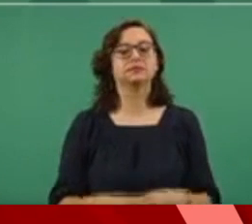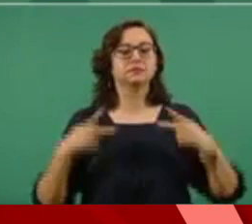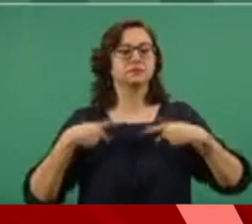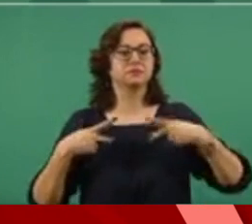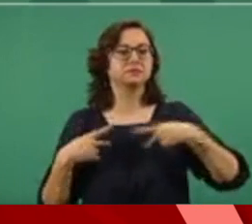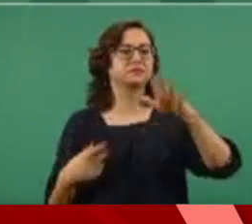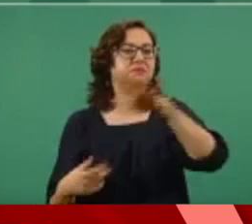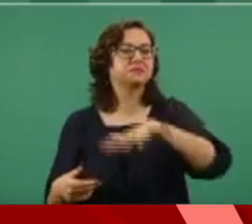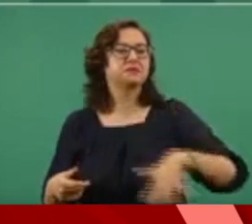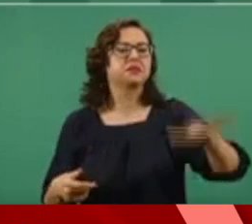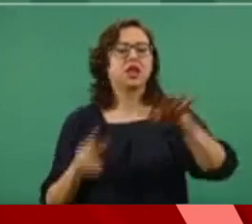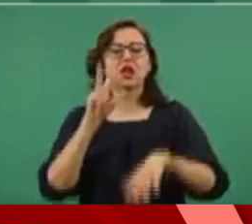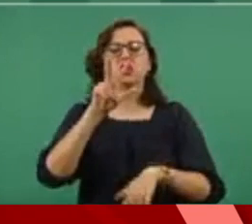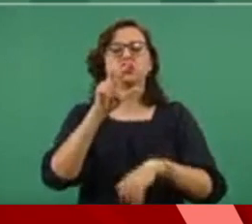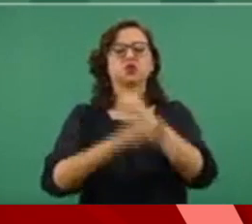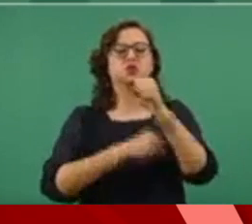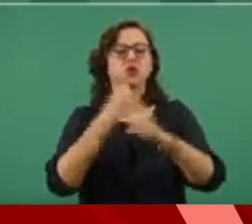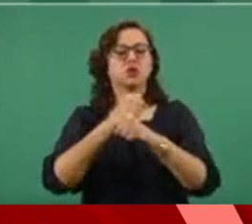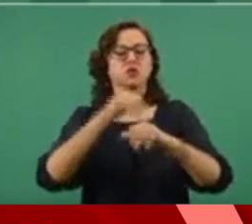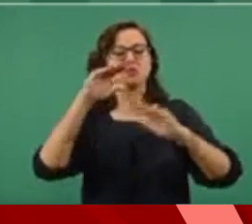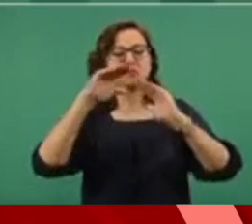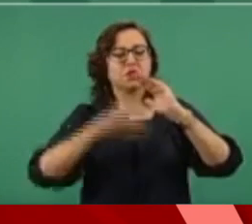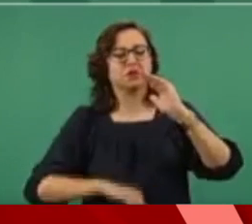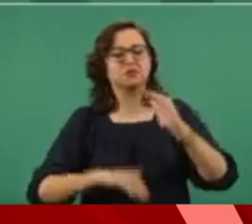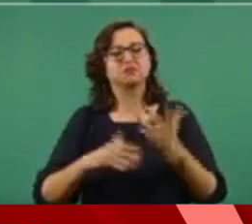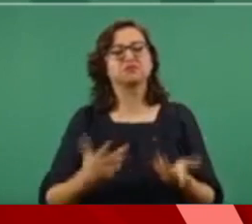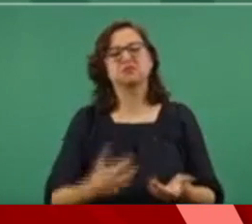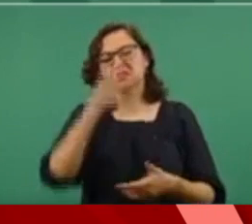y que les puede faltar el respeto. Bueno,